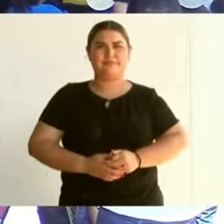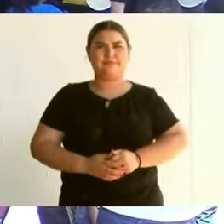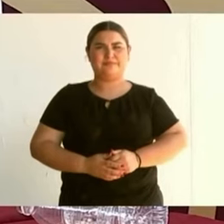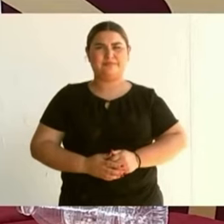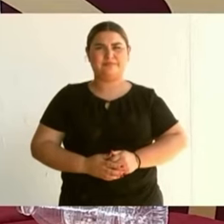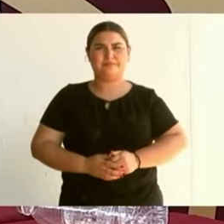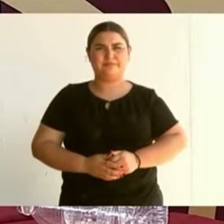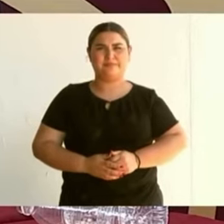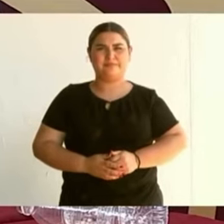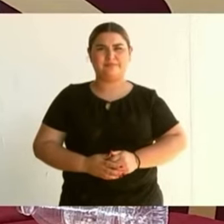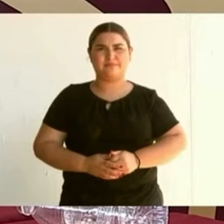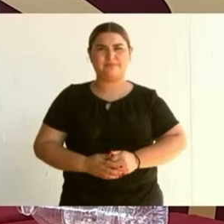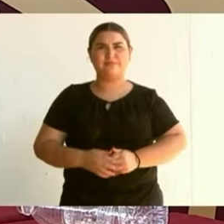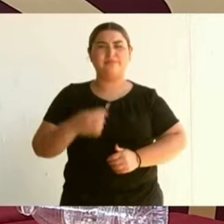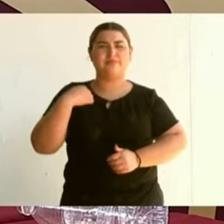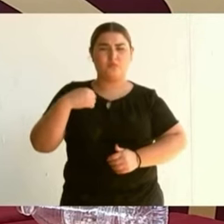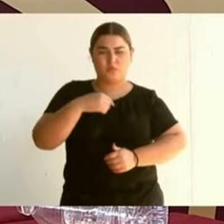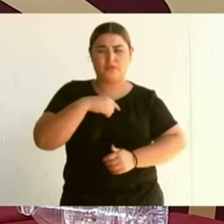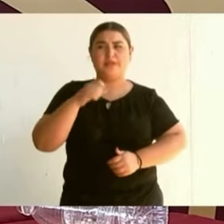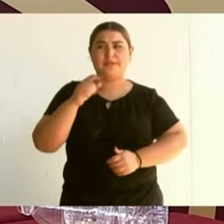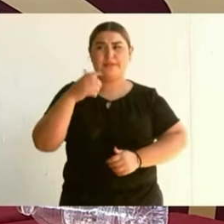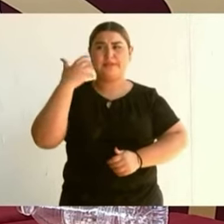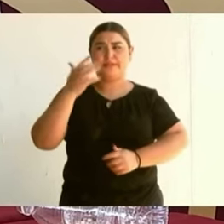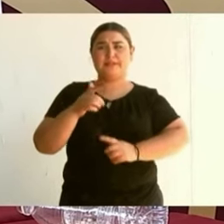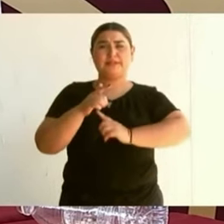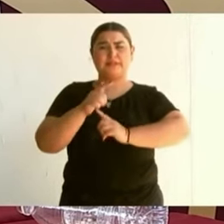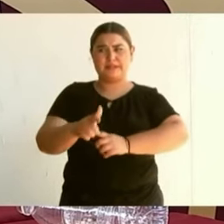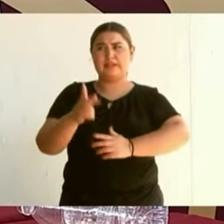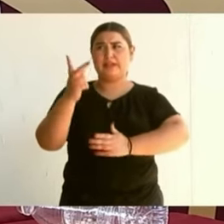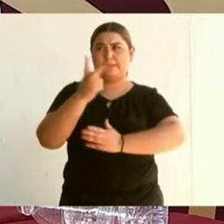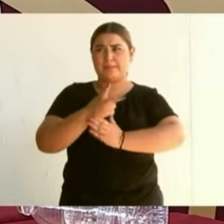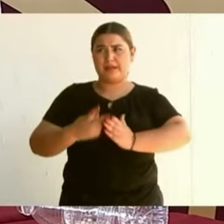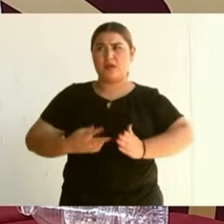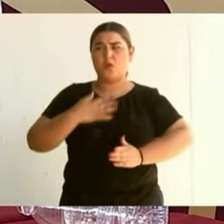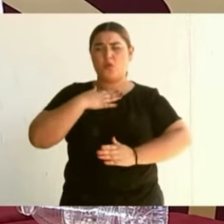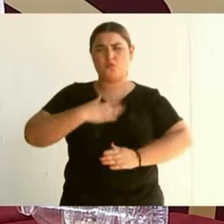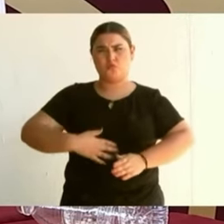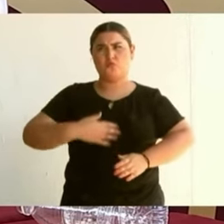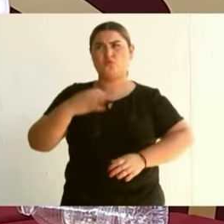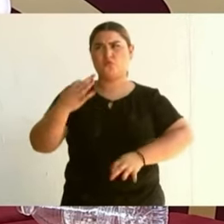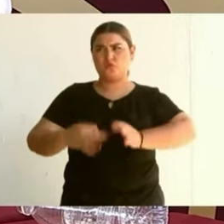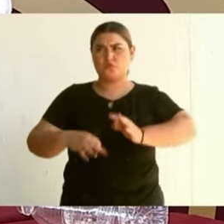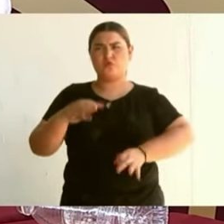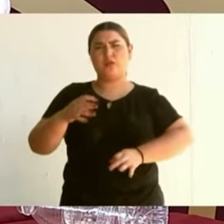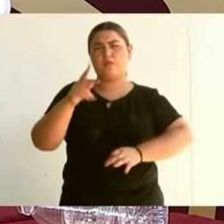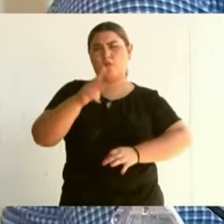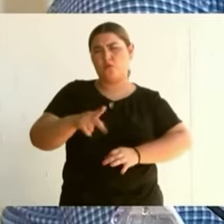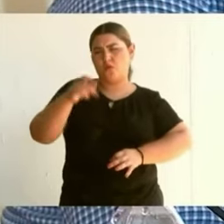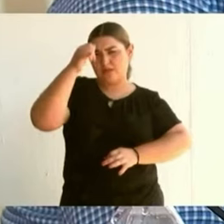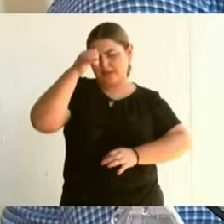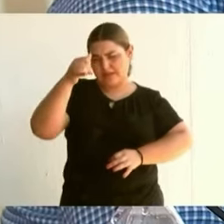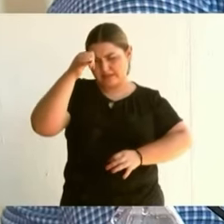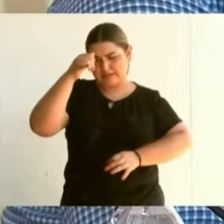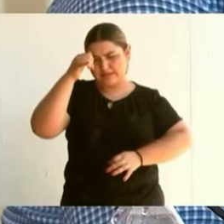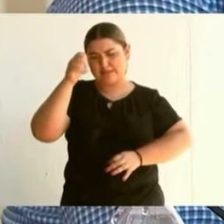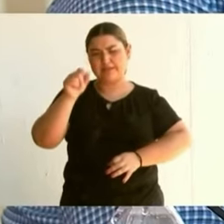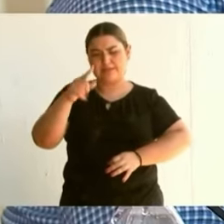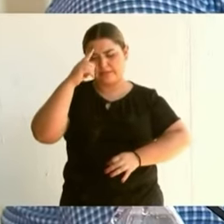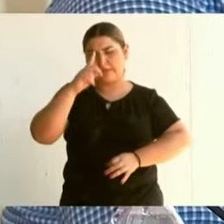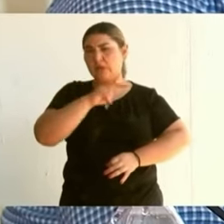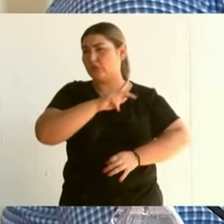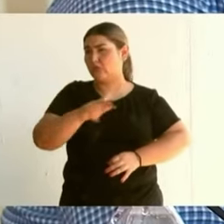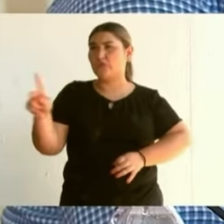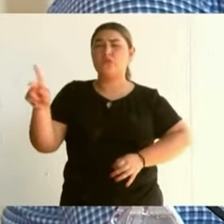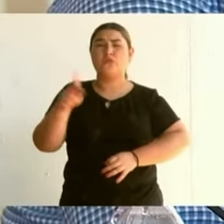Y continuar con el plan de justicia para el pueblo yaqui y con los planes de justicia para todos los pueblos